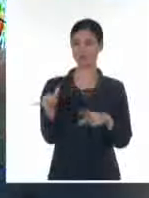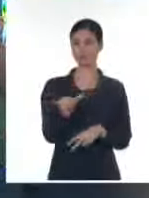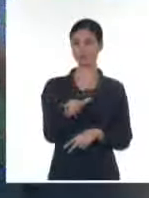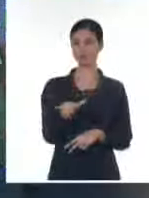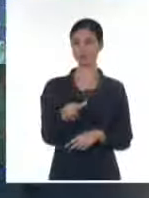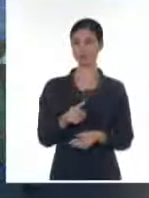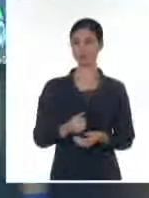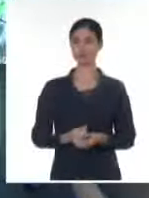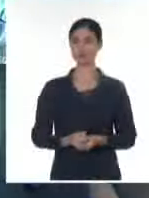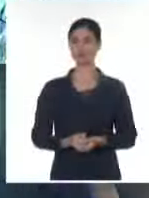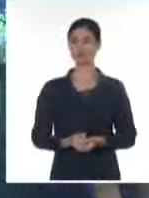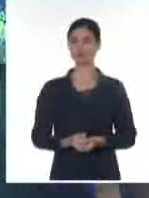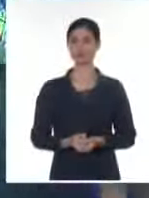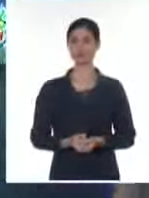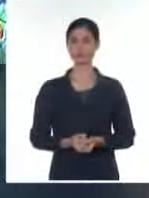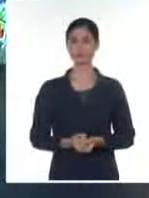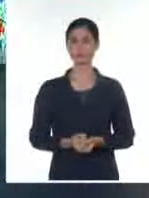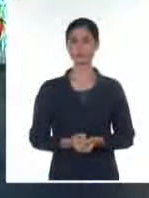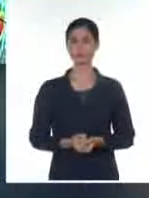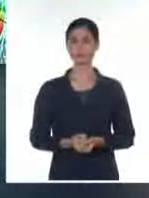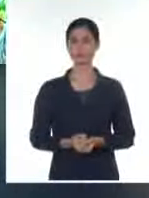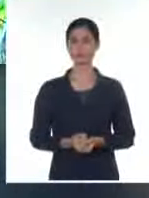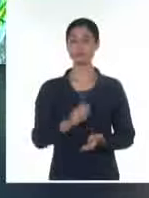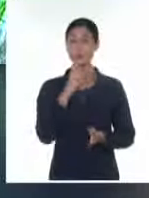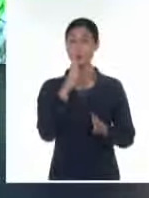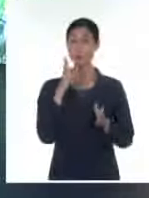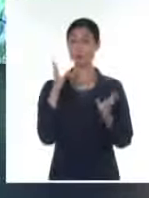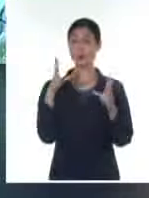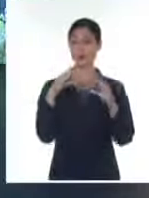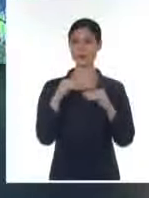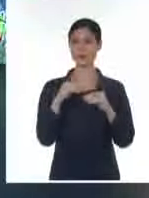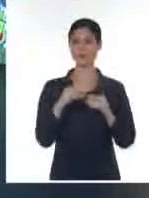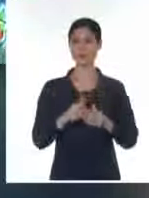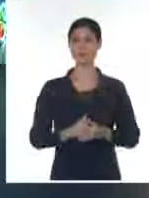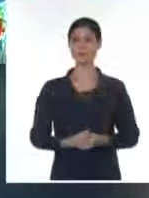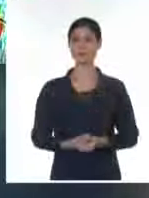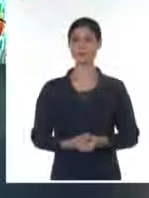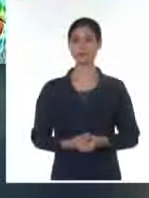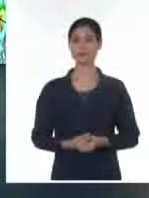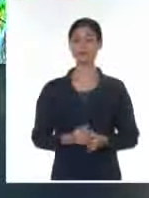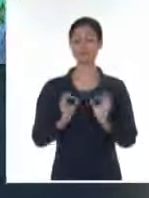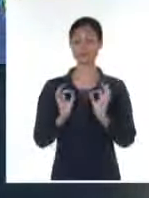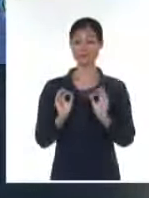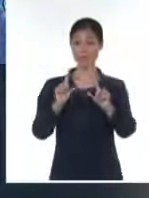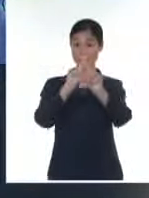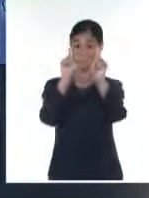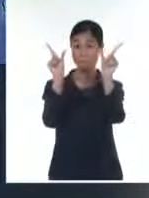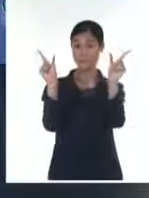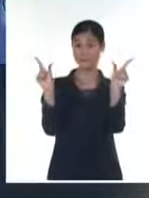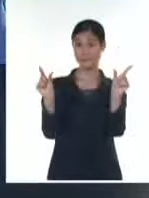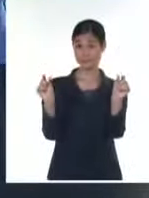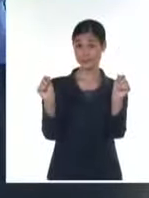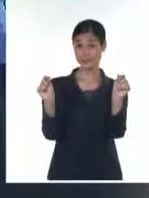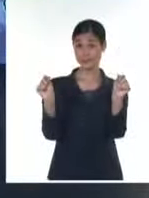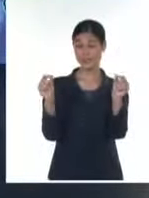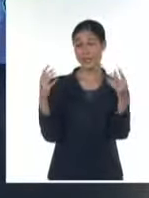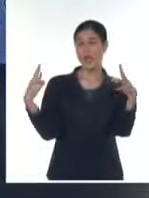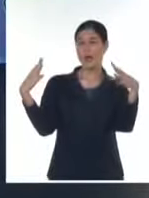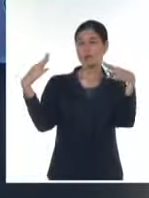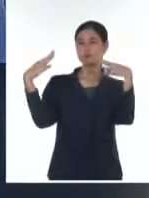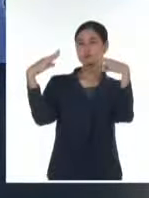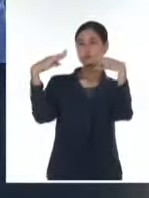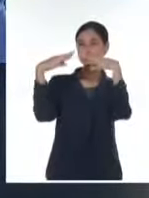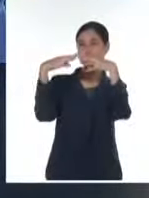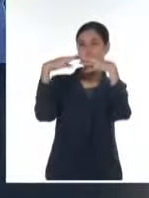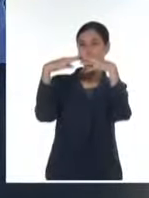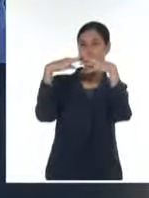Buenas noches. Gracias, buenas noches. Bueno mis amigos, pues fíjense, como les decía, altas presiones sobre Cuba, hay muy poca negociación, está en una negociación